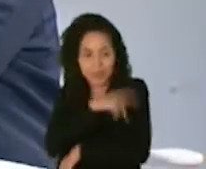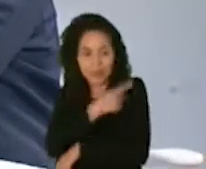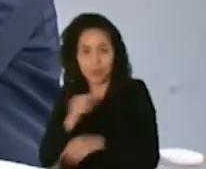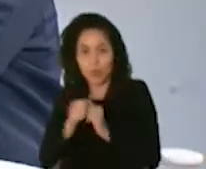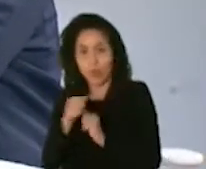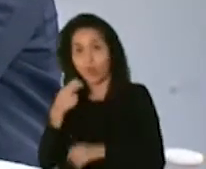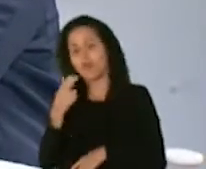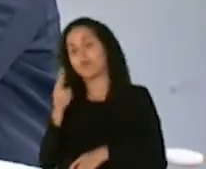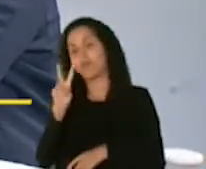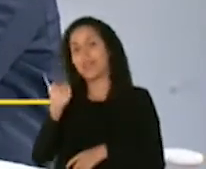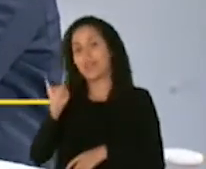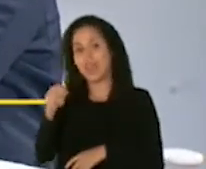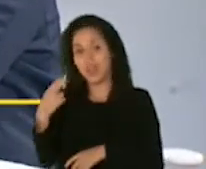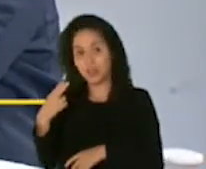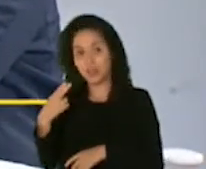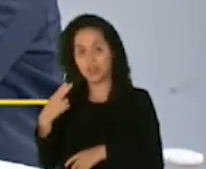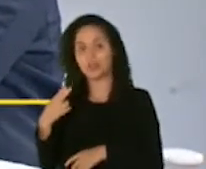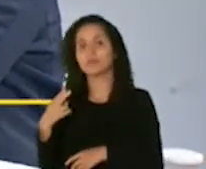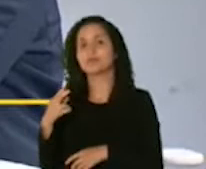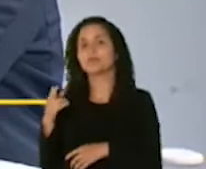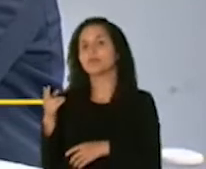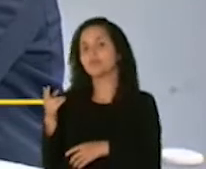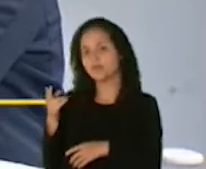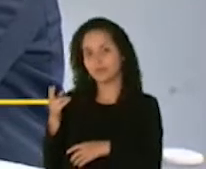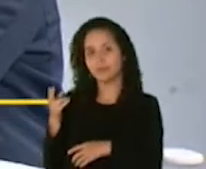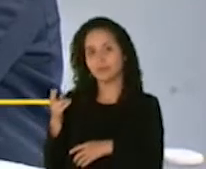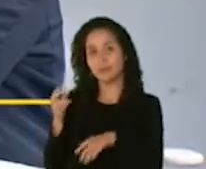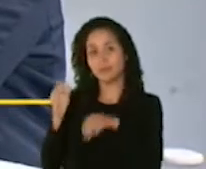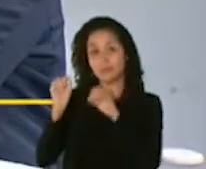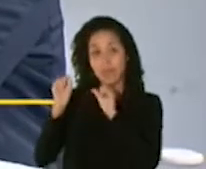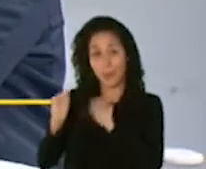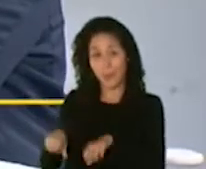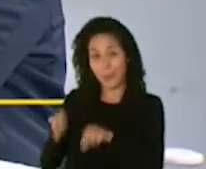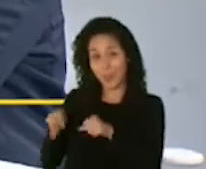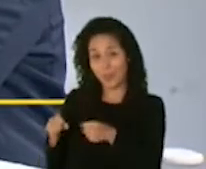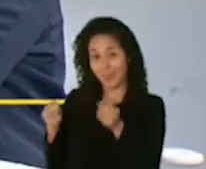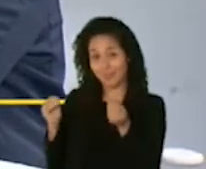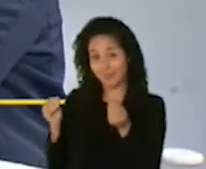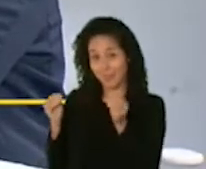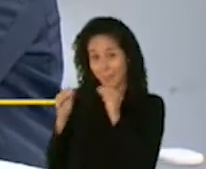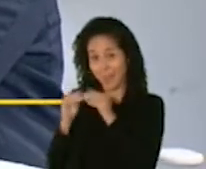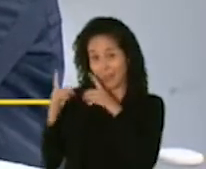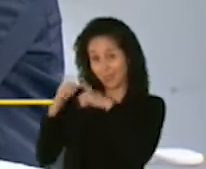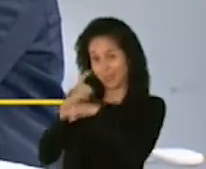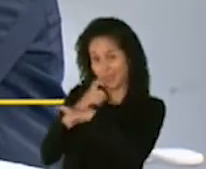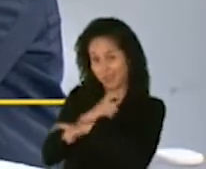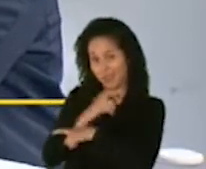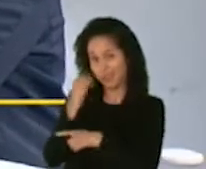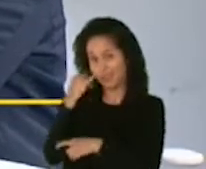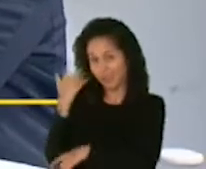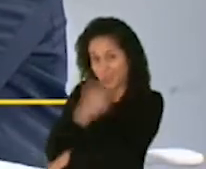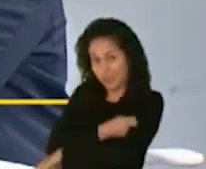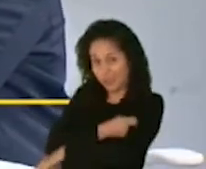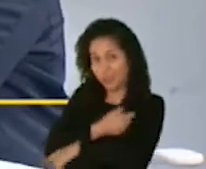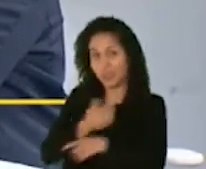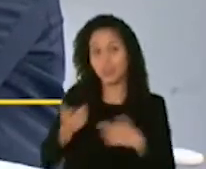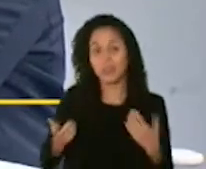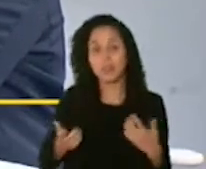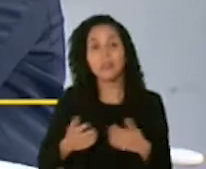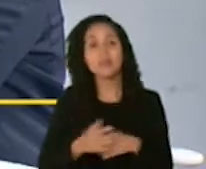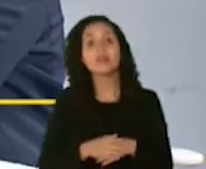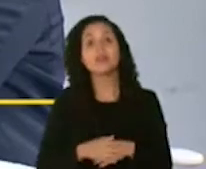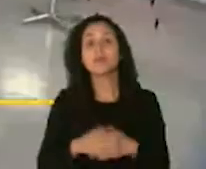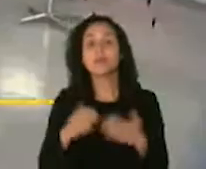VIH pues podrían tener un cuadro más severo que otros pacientes ¿se puede un